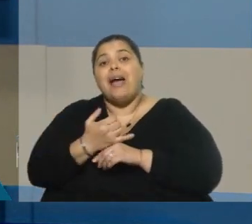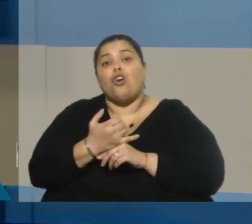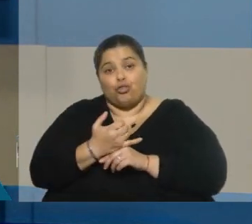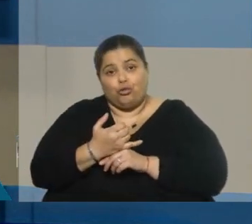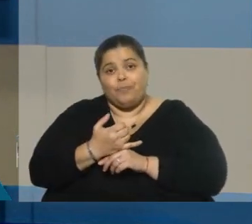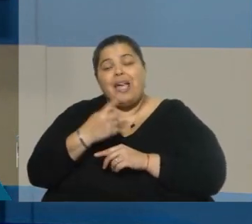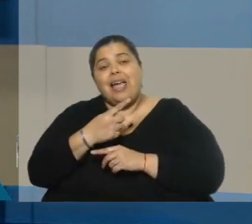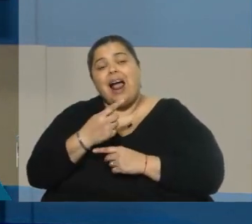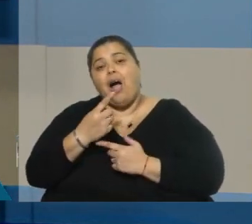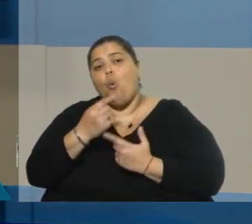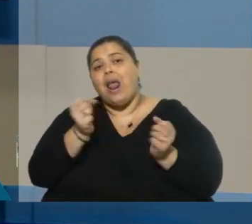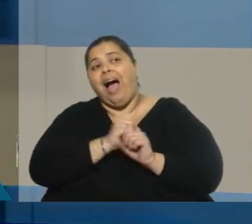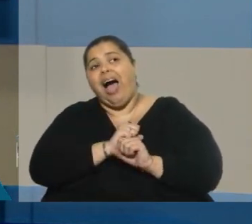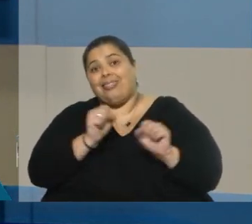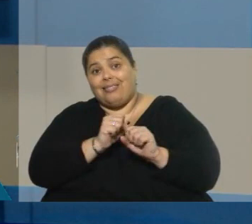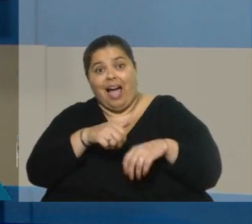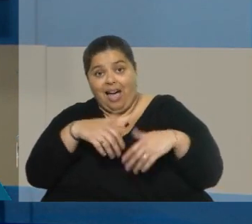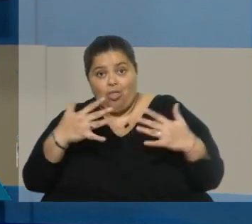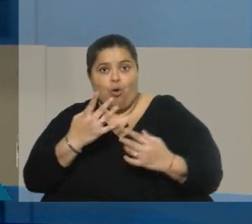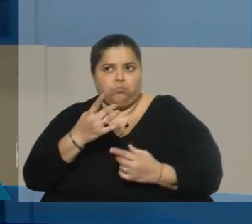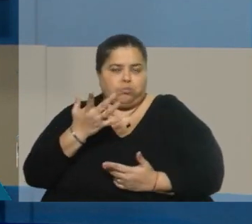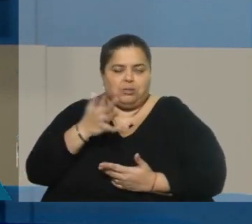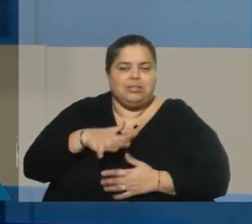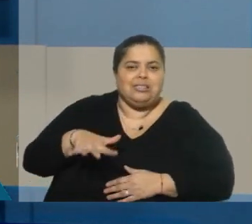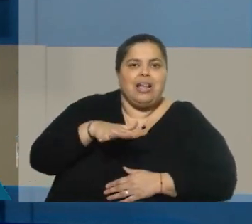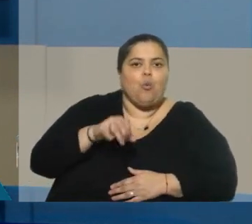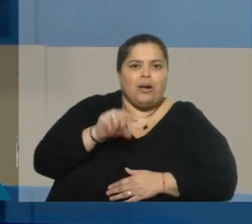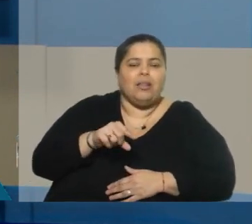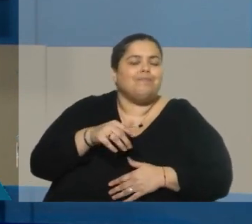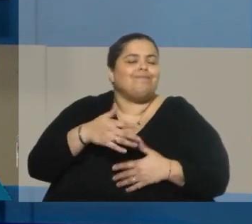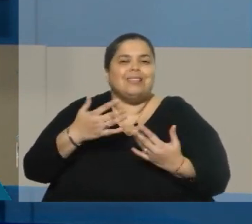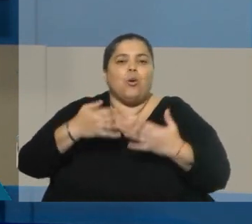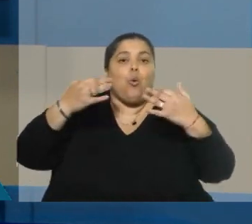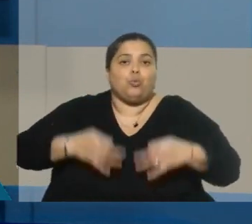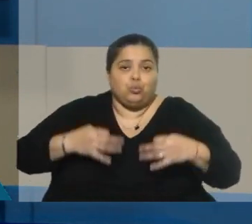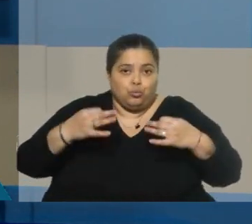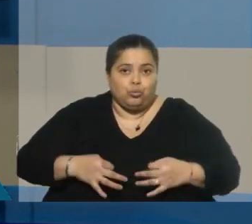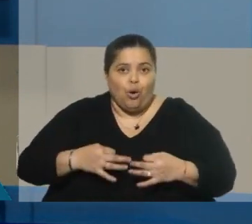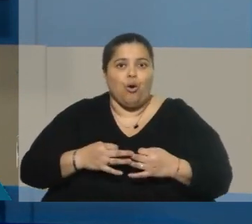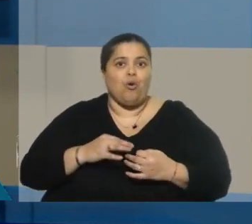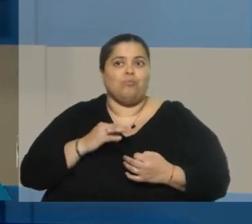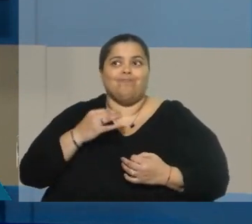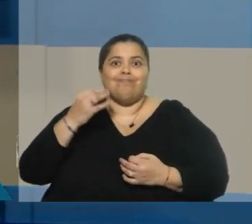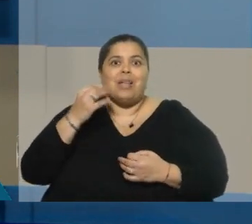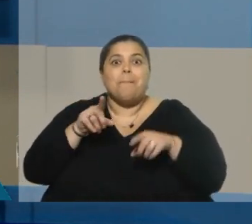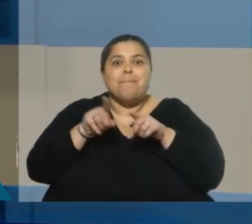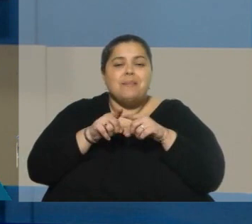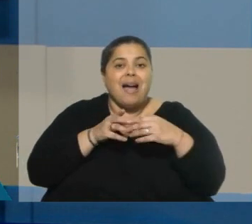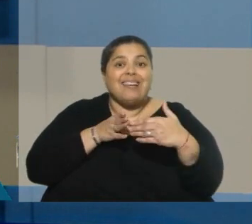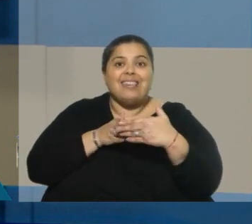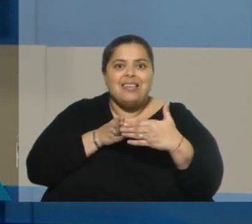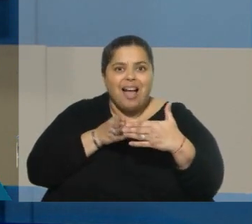Era un atentado que por determinadas circunstancias que se dieron, esas fatalidades del destino, en la misma esquina de Asunción